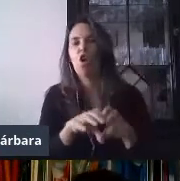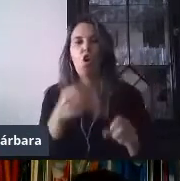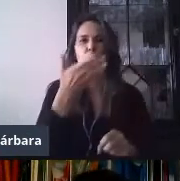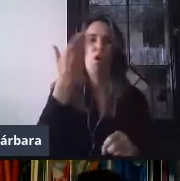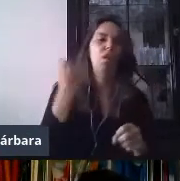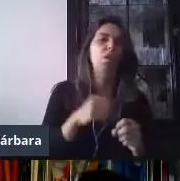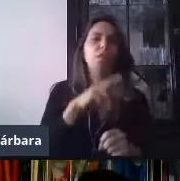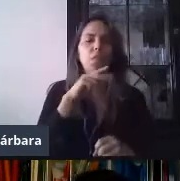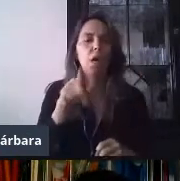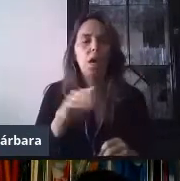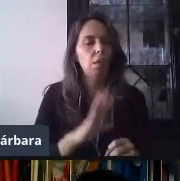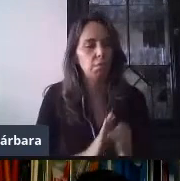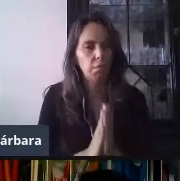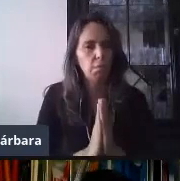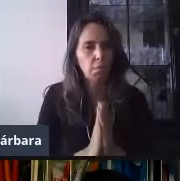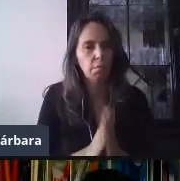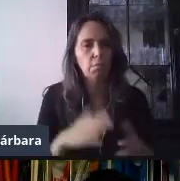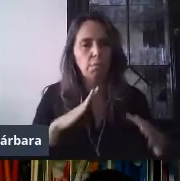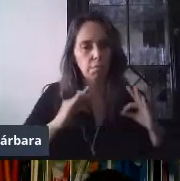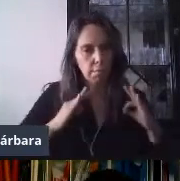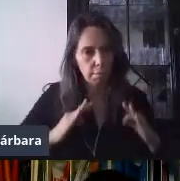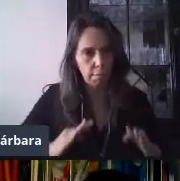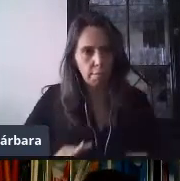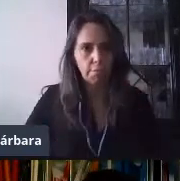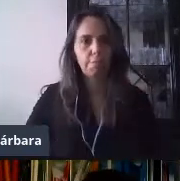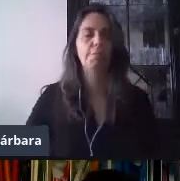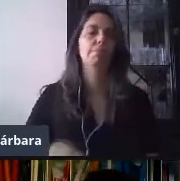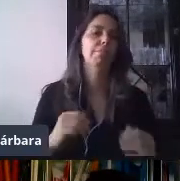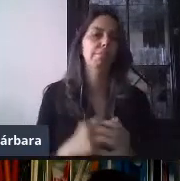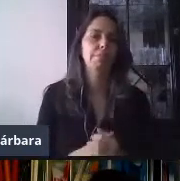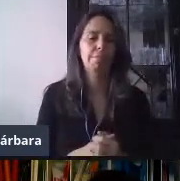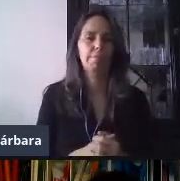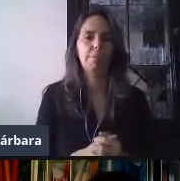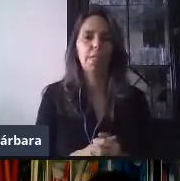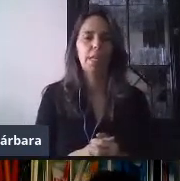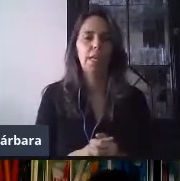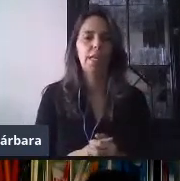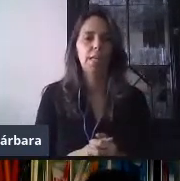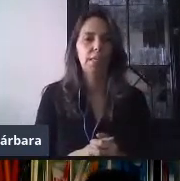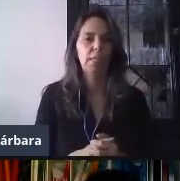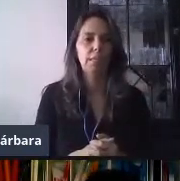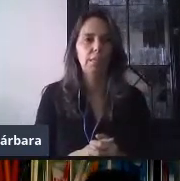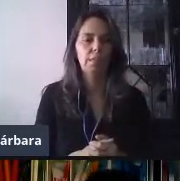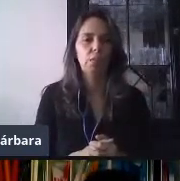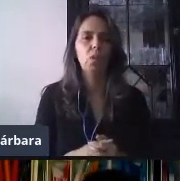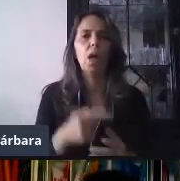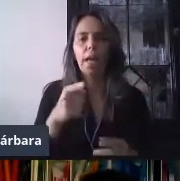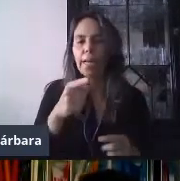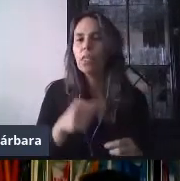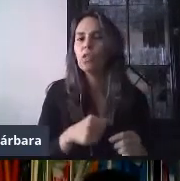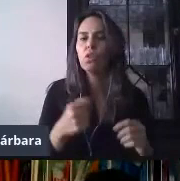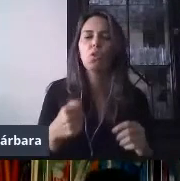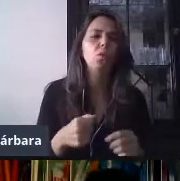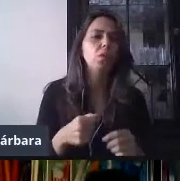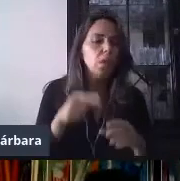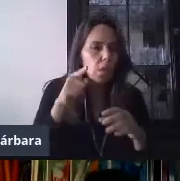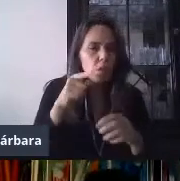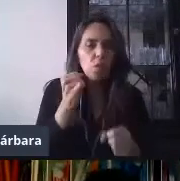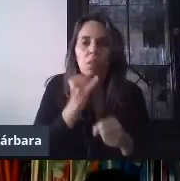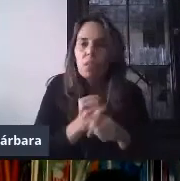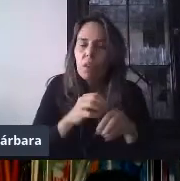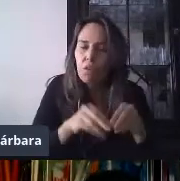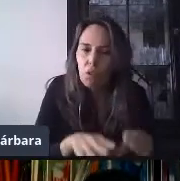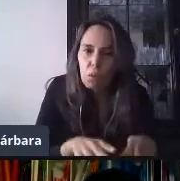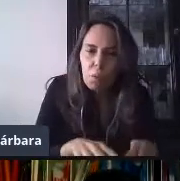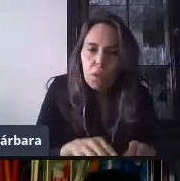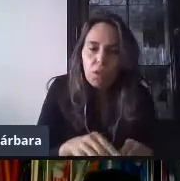preocupen. Ahorita estamos viendo, digamos, algunas recomendaciones previas que tenemos que tener al momento de pasar a la parte práctica. Y ahorita nos pasamos a la